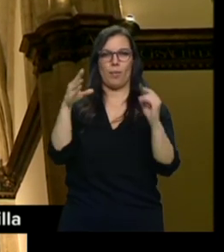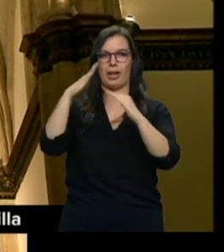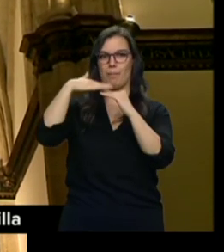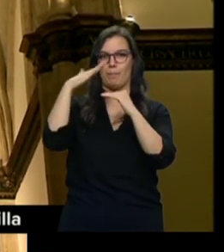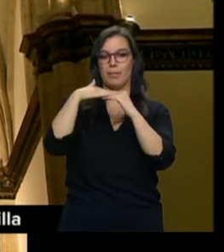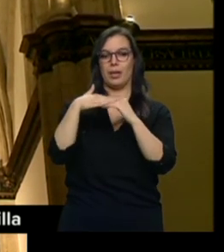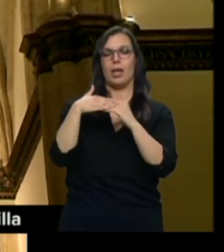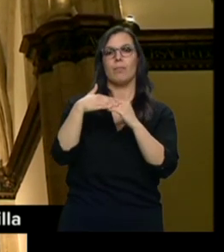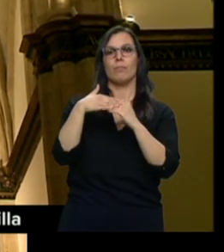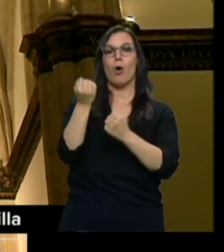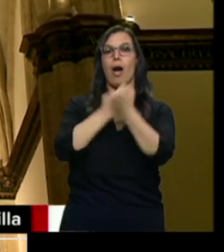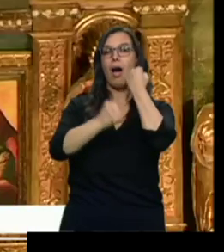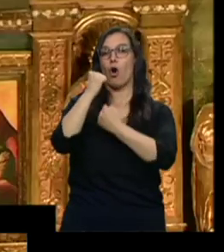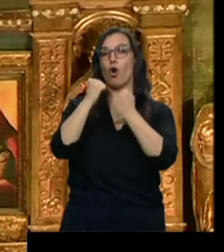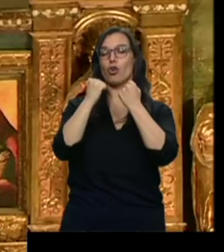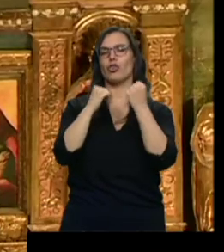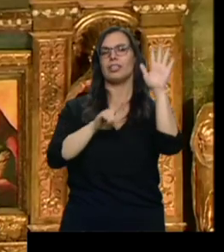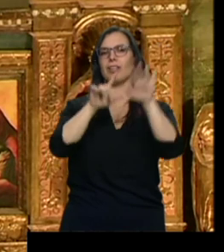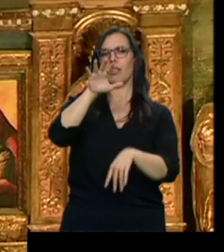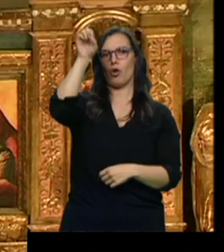eficiencia energética en un 65%.